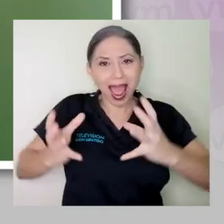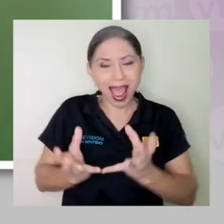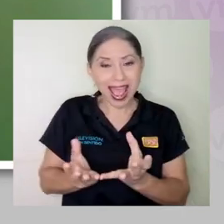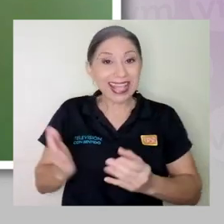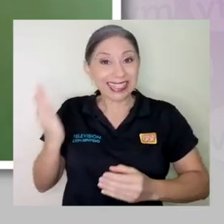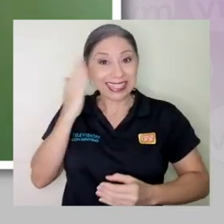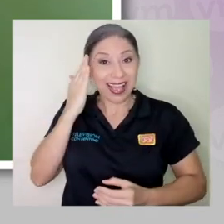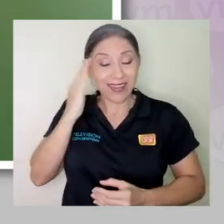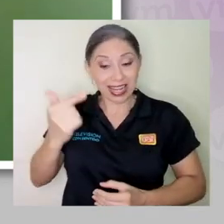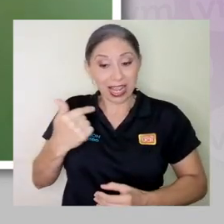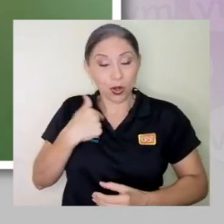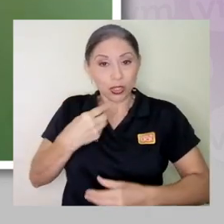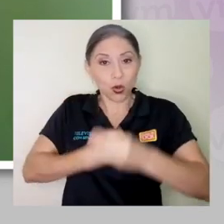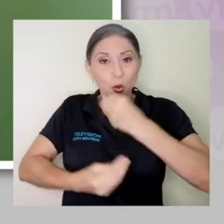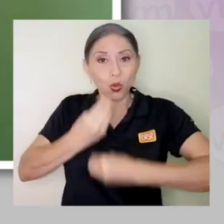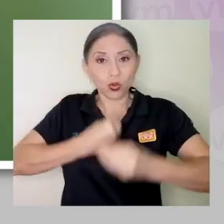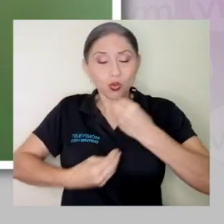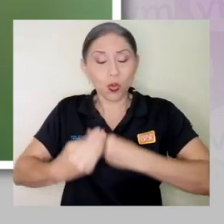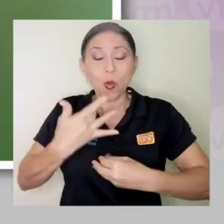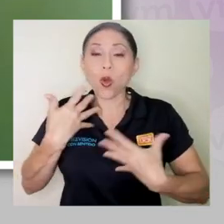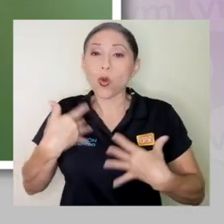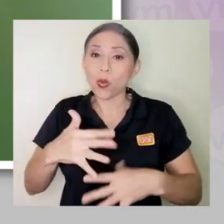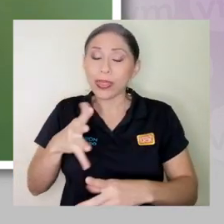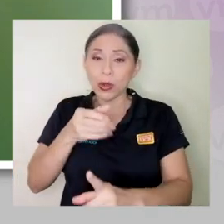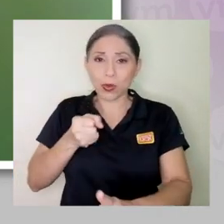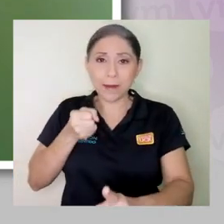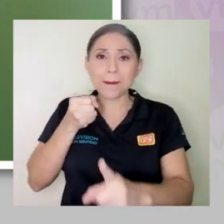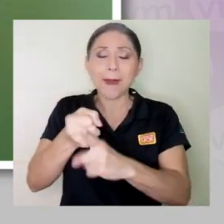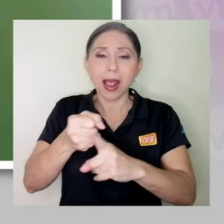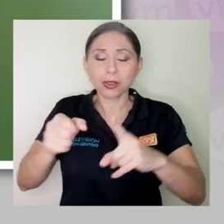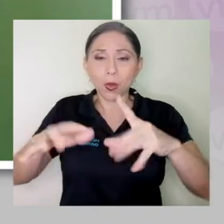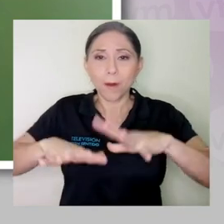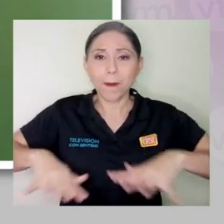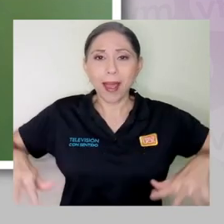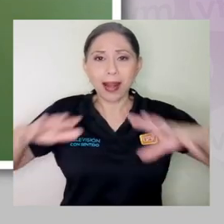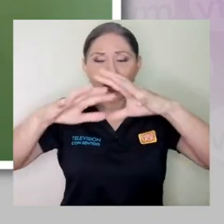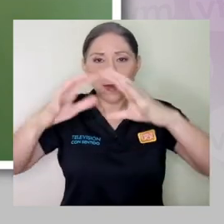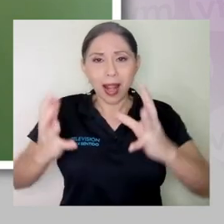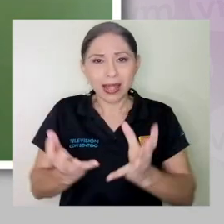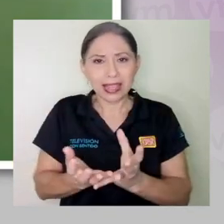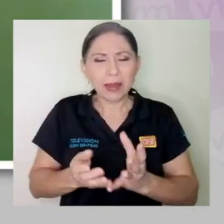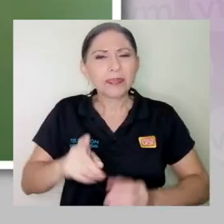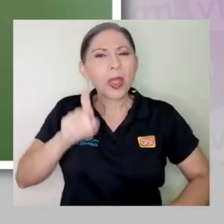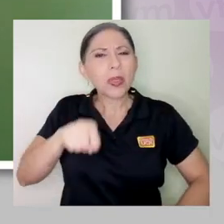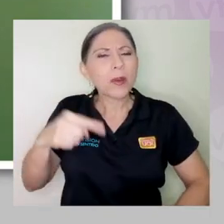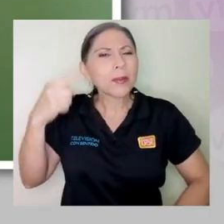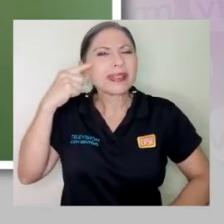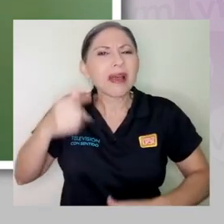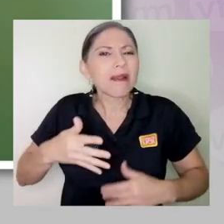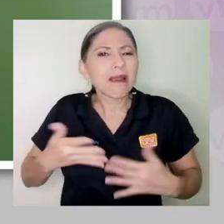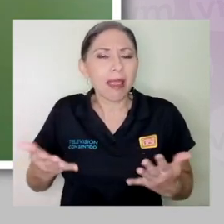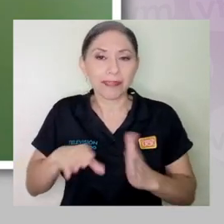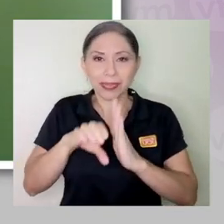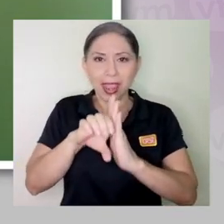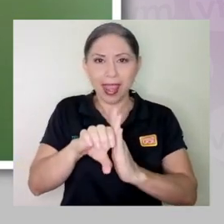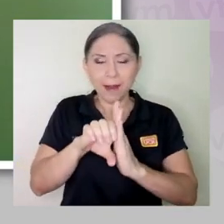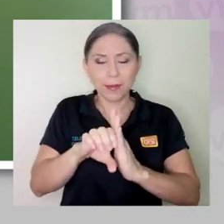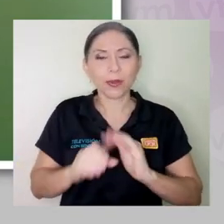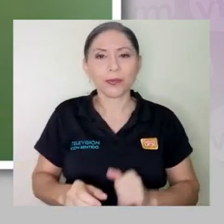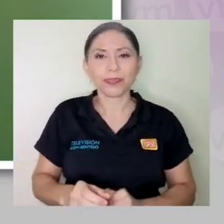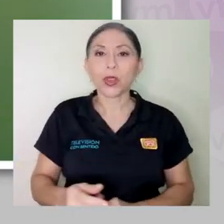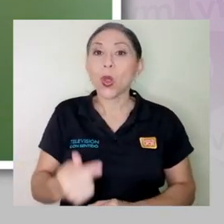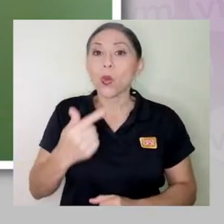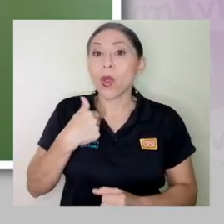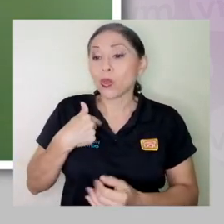tiene un impacto para el planeta. ¿Qué hay que pensar? Por ejemplo, cuando uno compra un alimento,